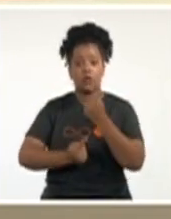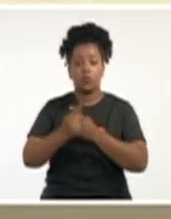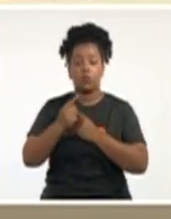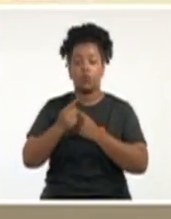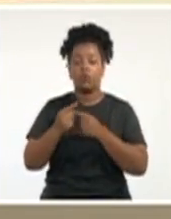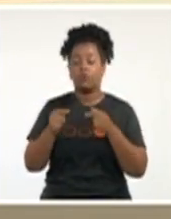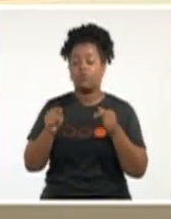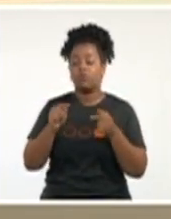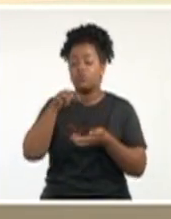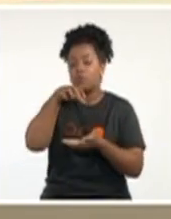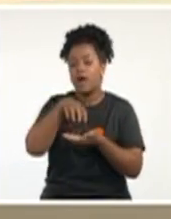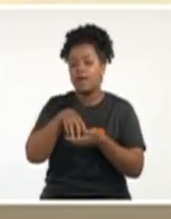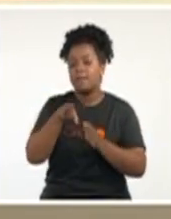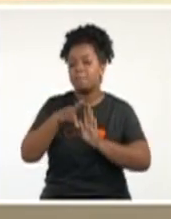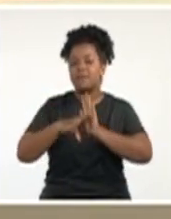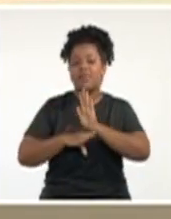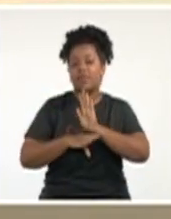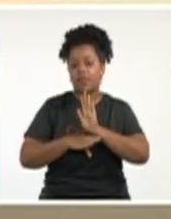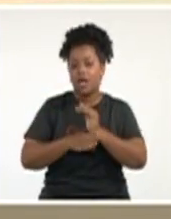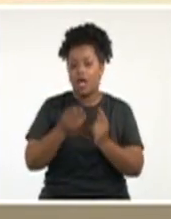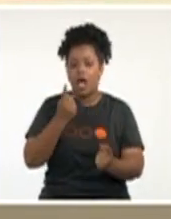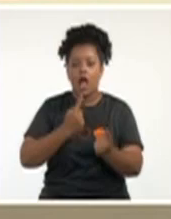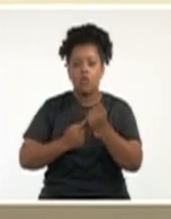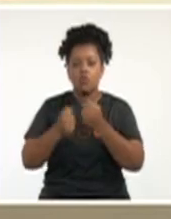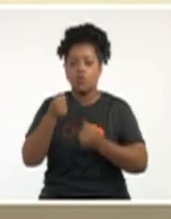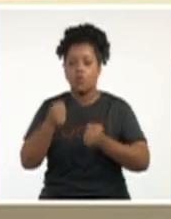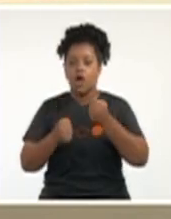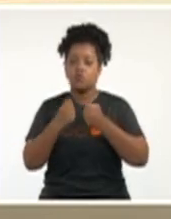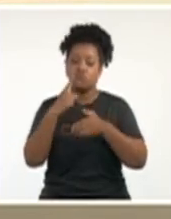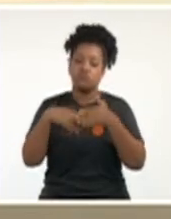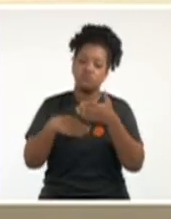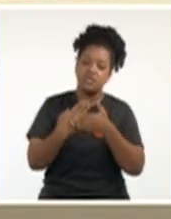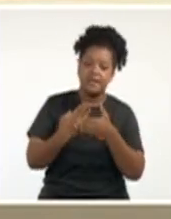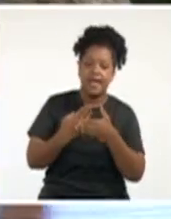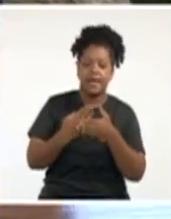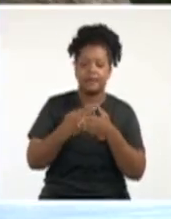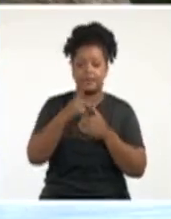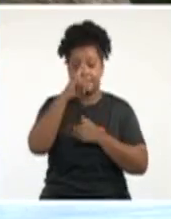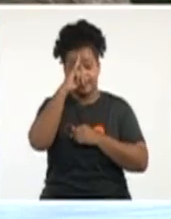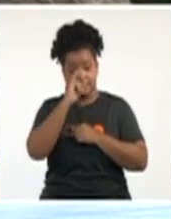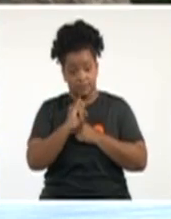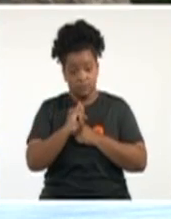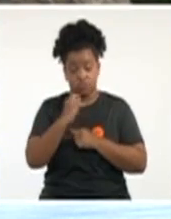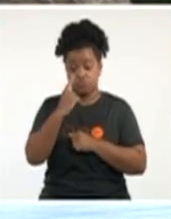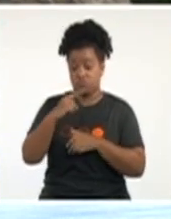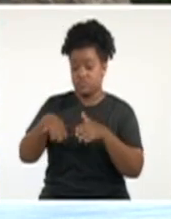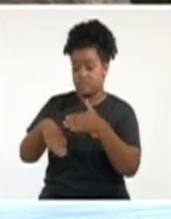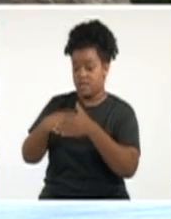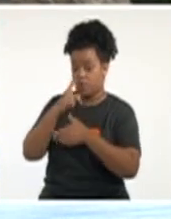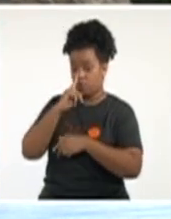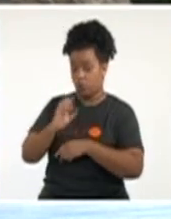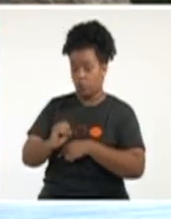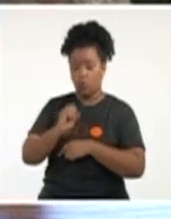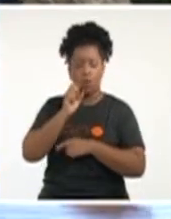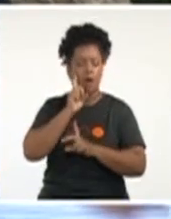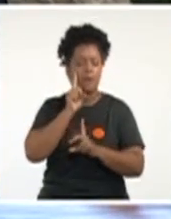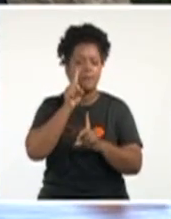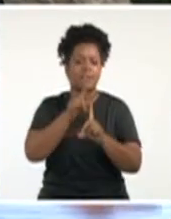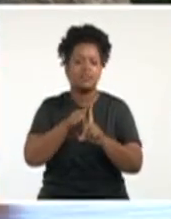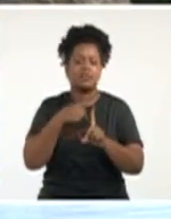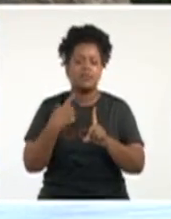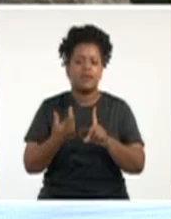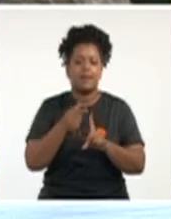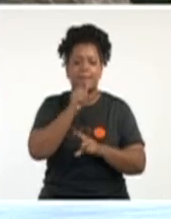que tal vez algunos carros circulen un día sí, un día no, un poco buscando también que las personas